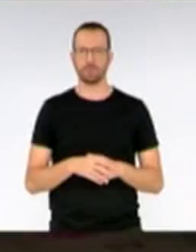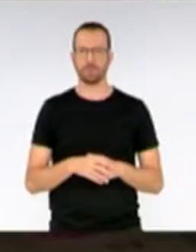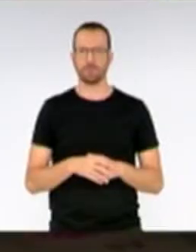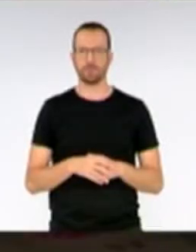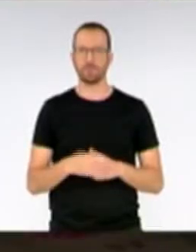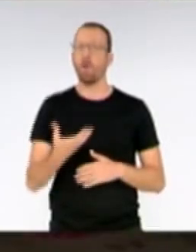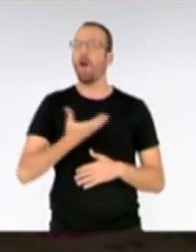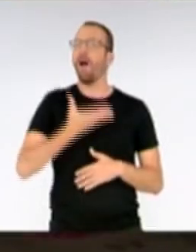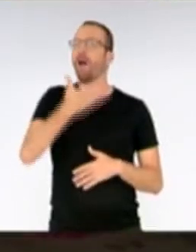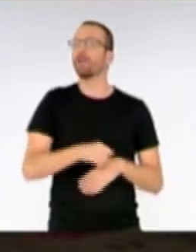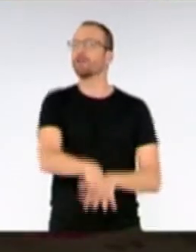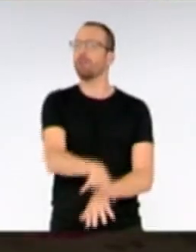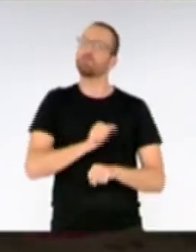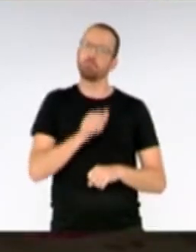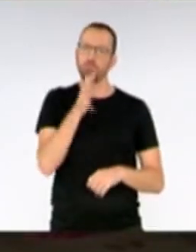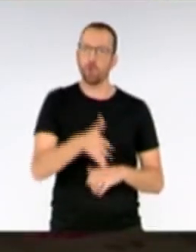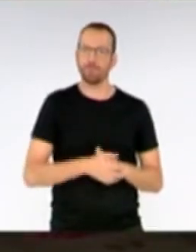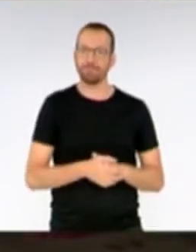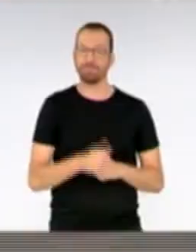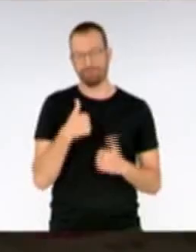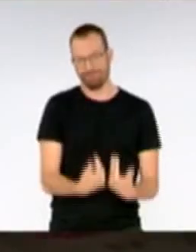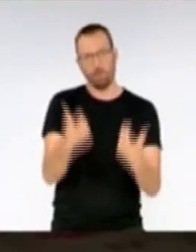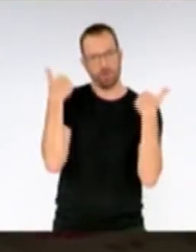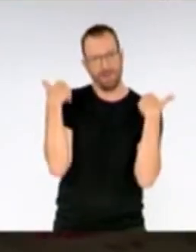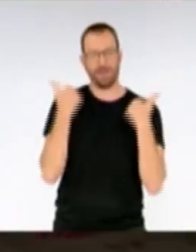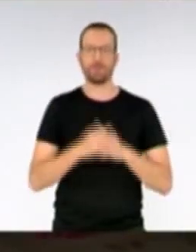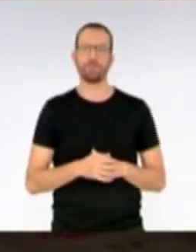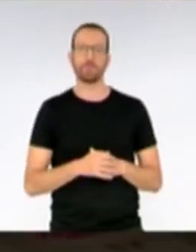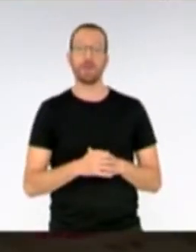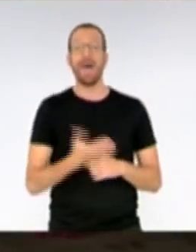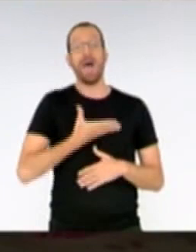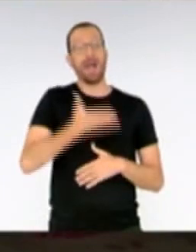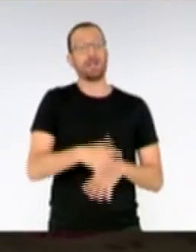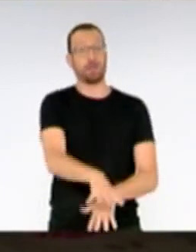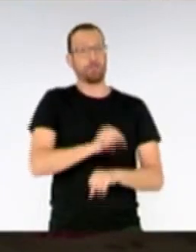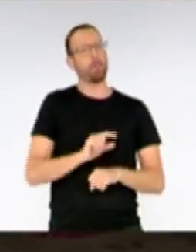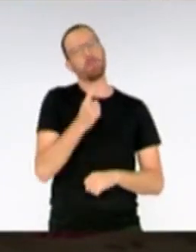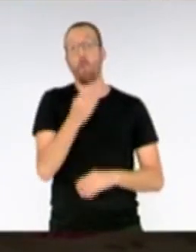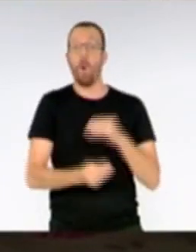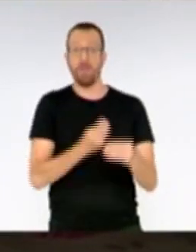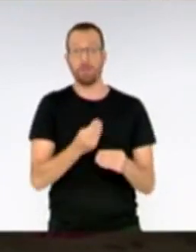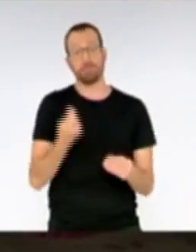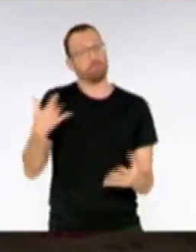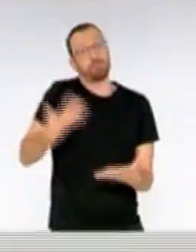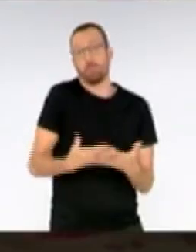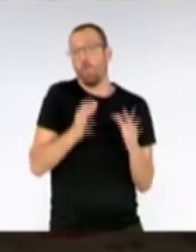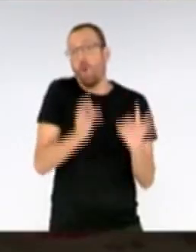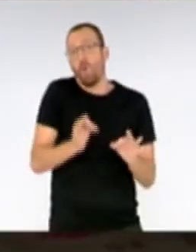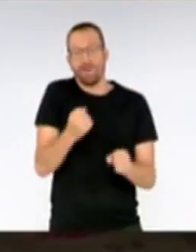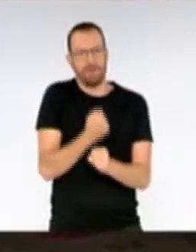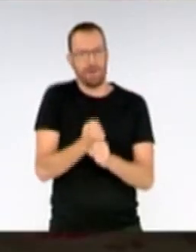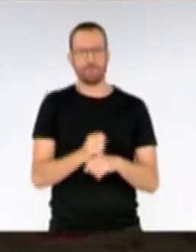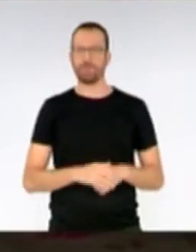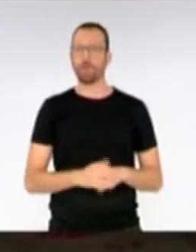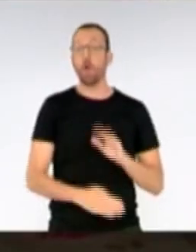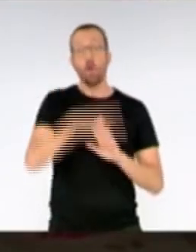¿Por qué quieres ser alcaldesa? Por responsabilidad. ¿Qué es lo primero que haría? Pues lo que he hecho este tiempo, trabajar. ¿Cuál es